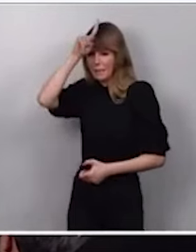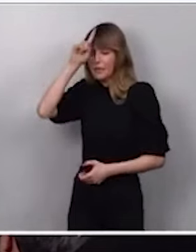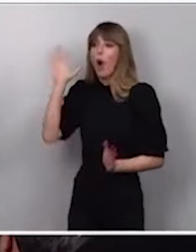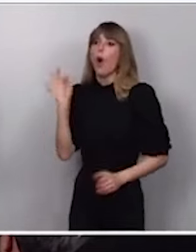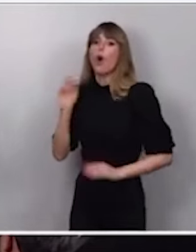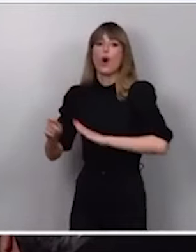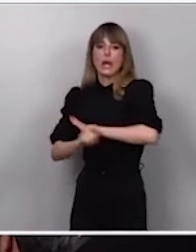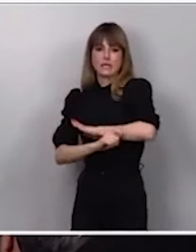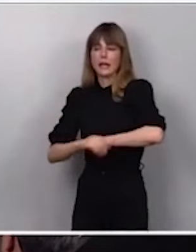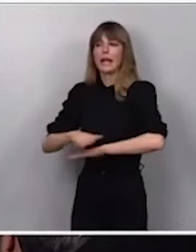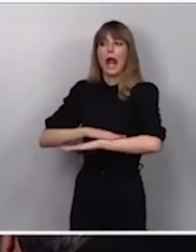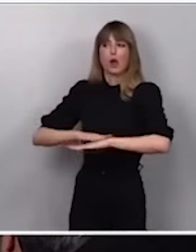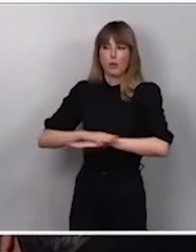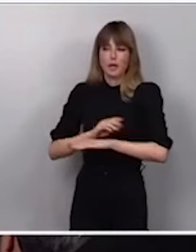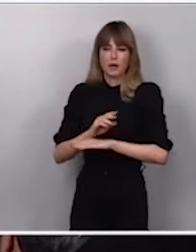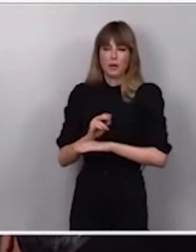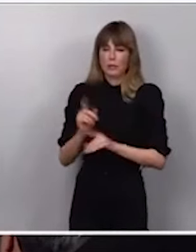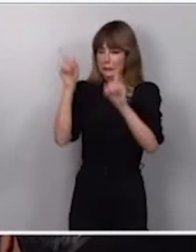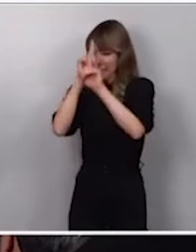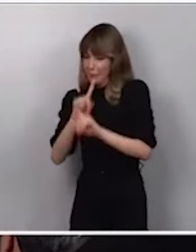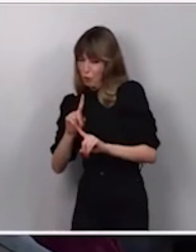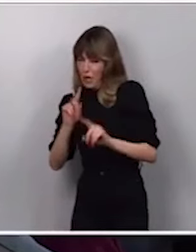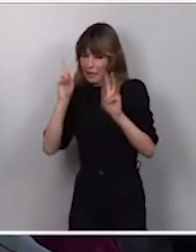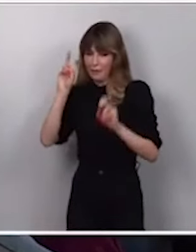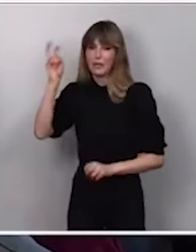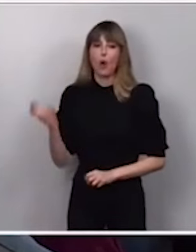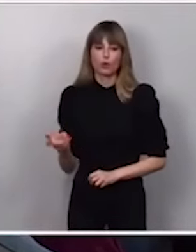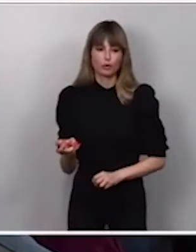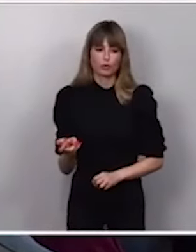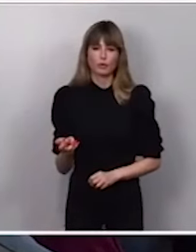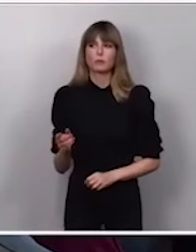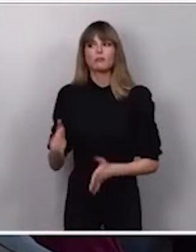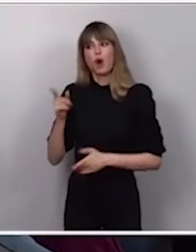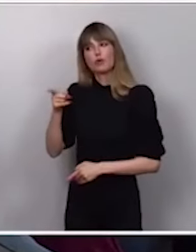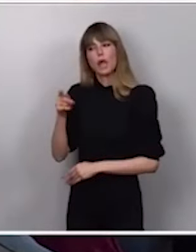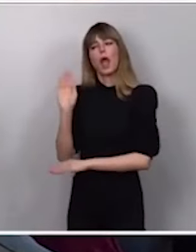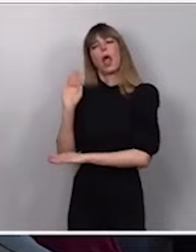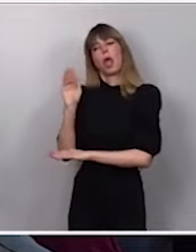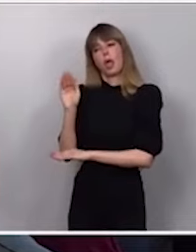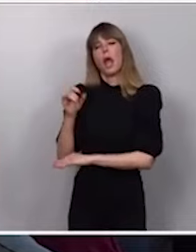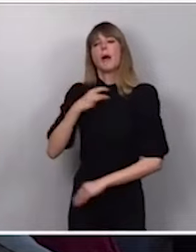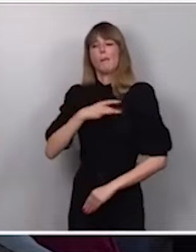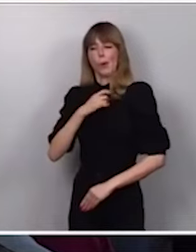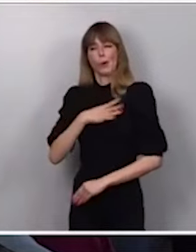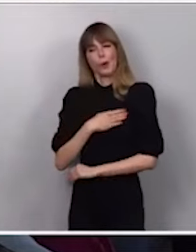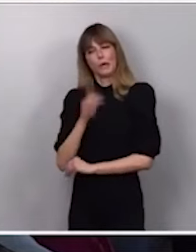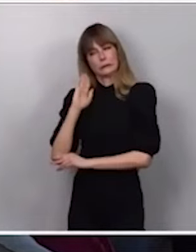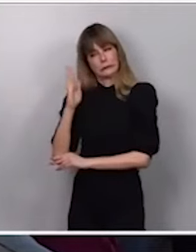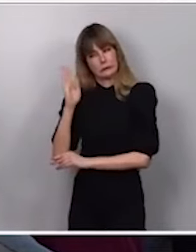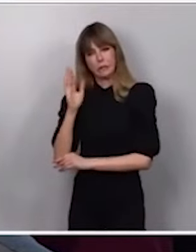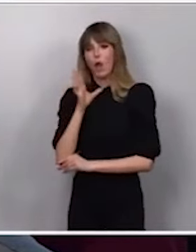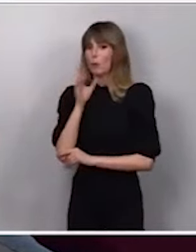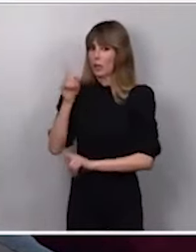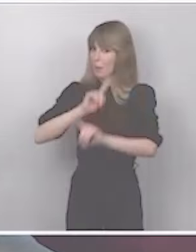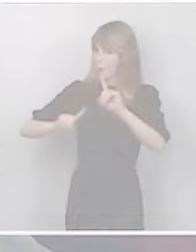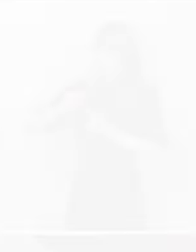estrategia del Gobierno para tapar otros asuntos y si le han dado un toque de atención en Moncloa por los problemas que